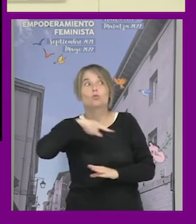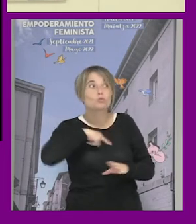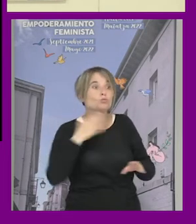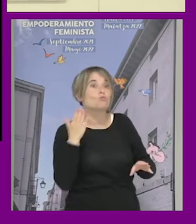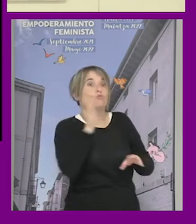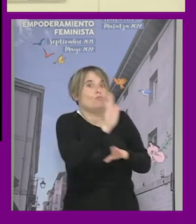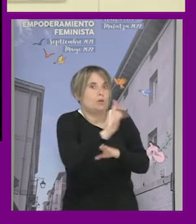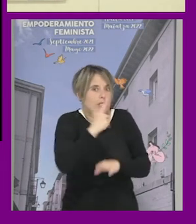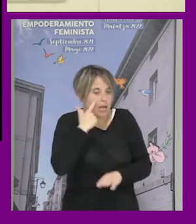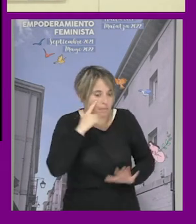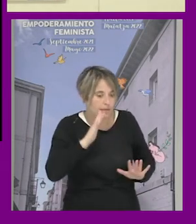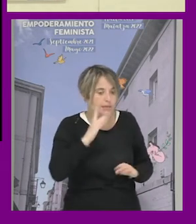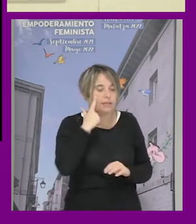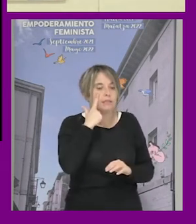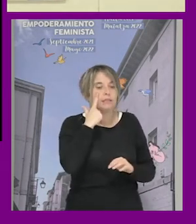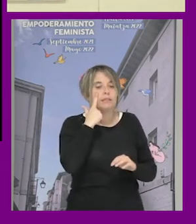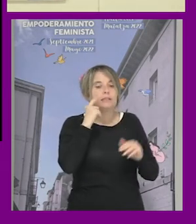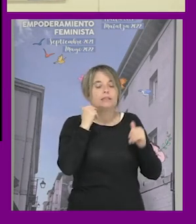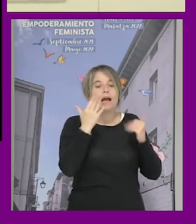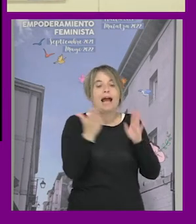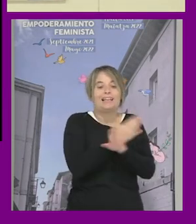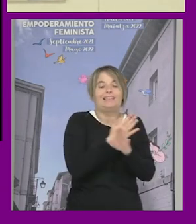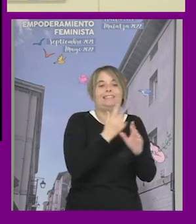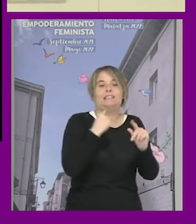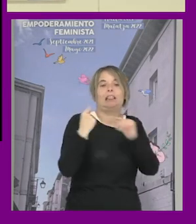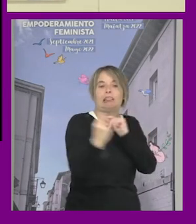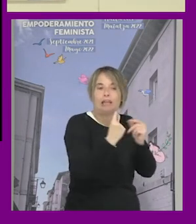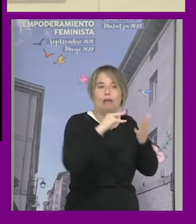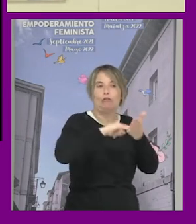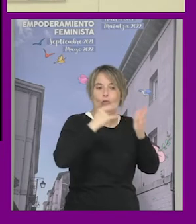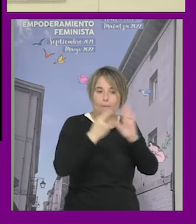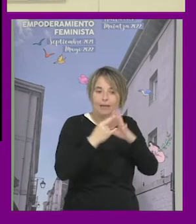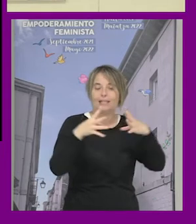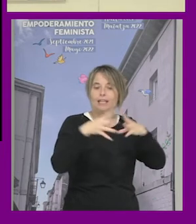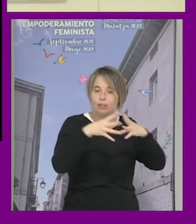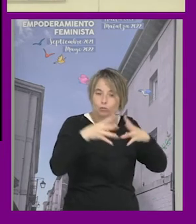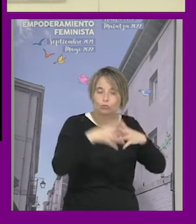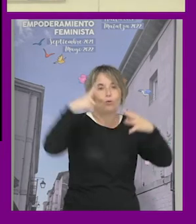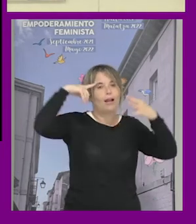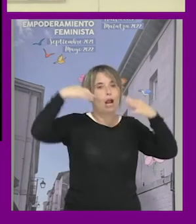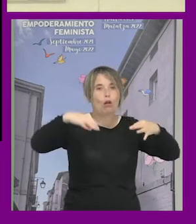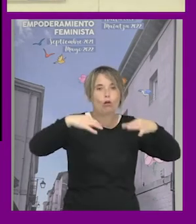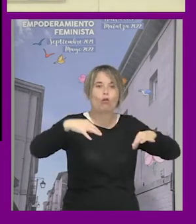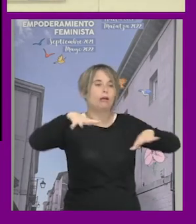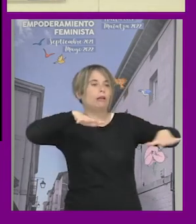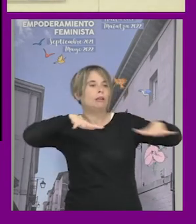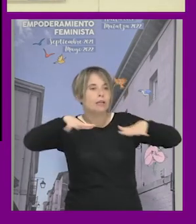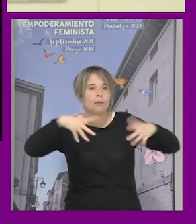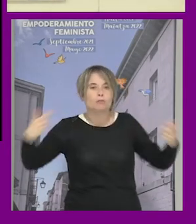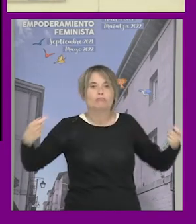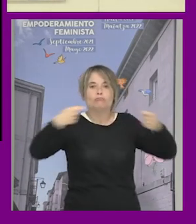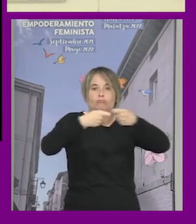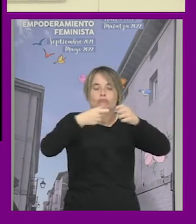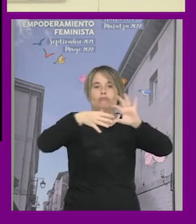menos partamos del diálogo con ese plan partamos de la estructura de la lógica de la dinámica de buscar sinergias